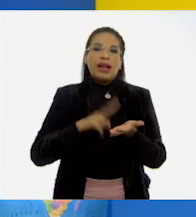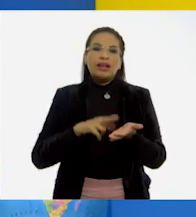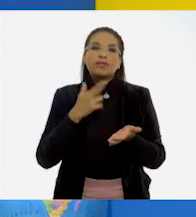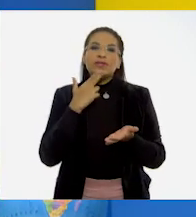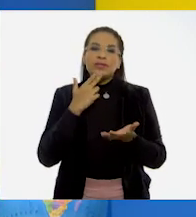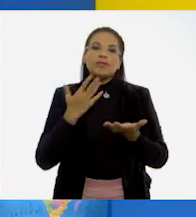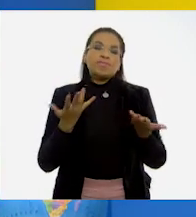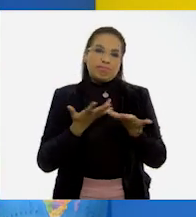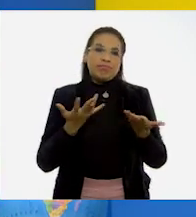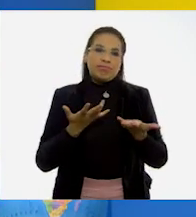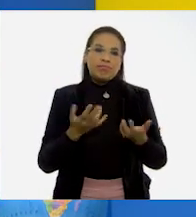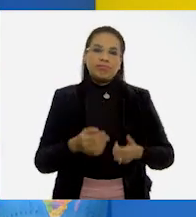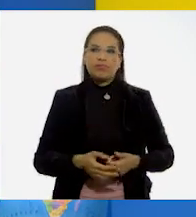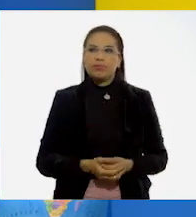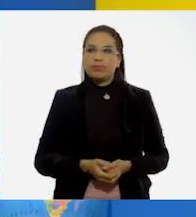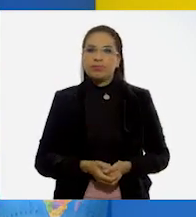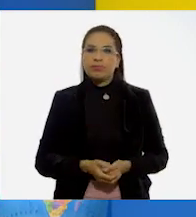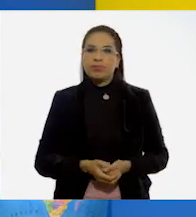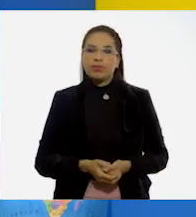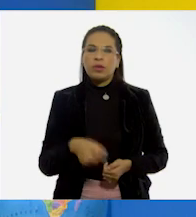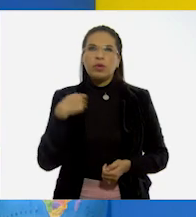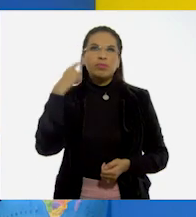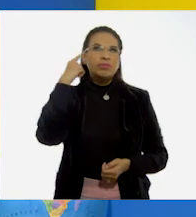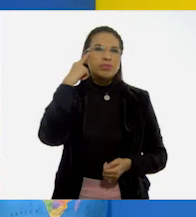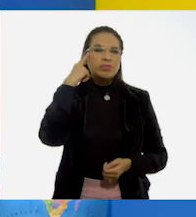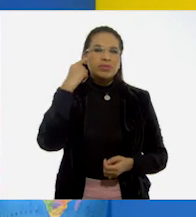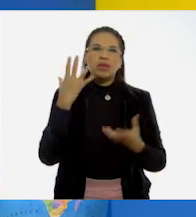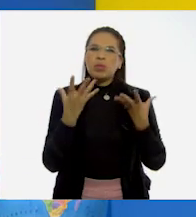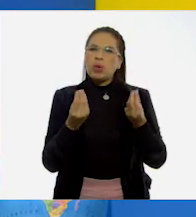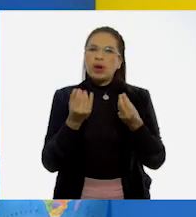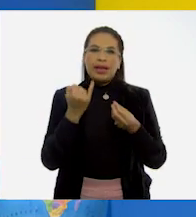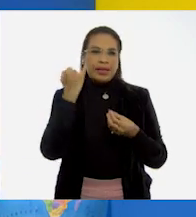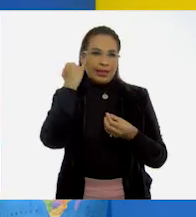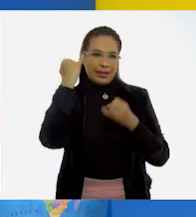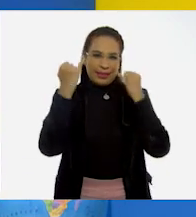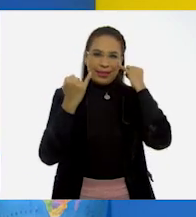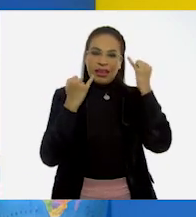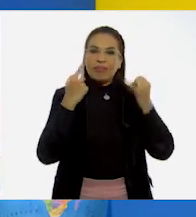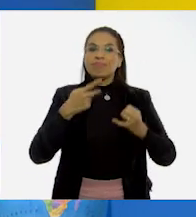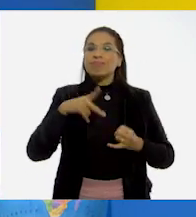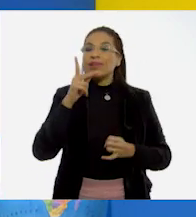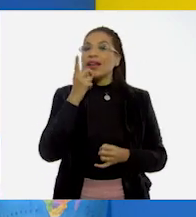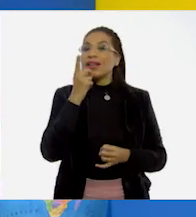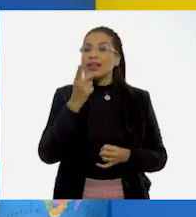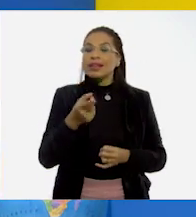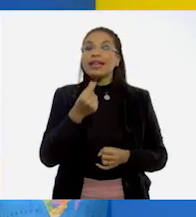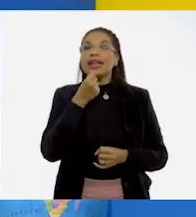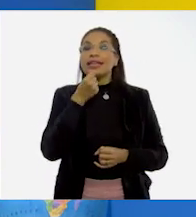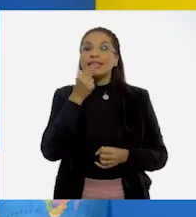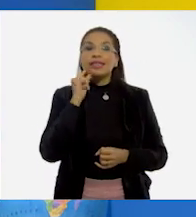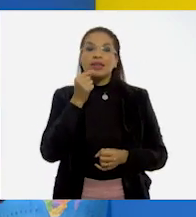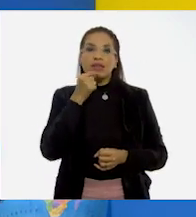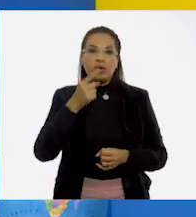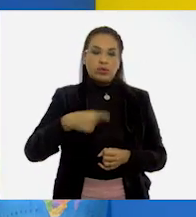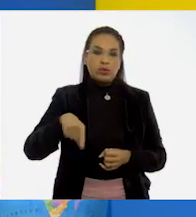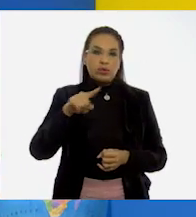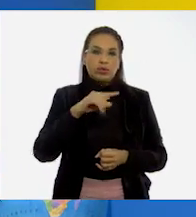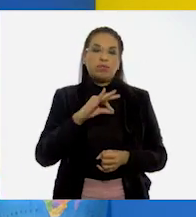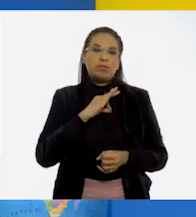y ejercidos. Se me ocurren muchísimas ideas, pero dijimos que las niñas y los niños